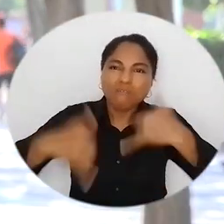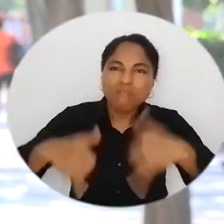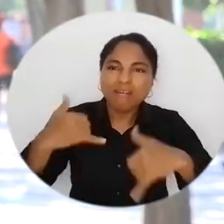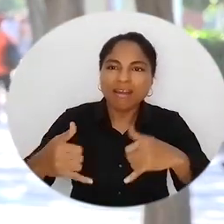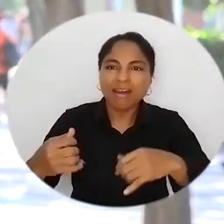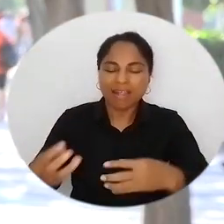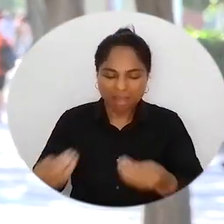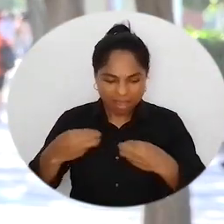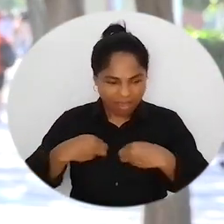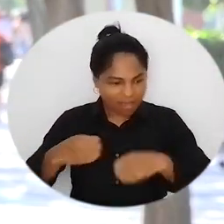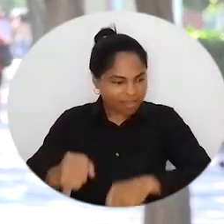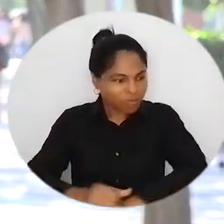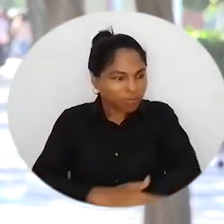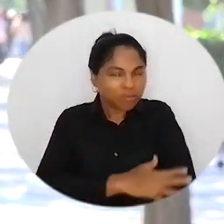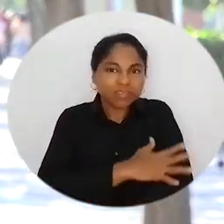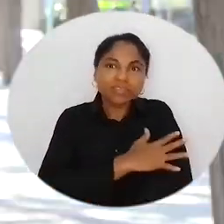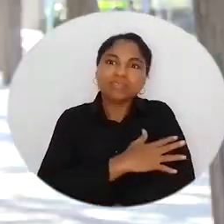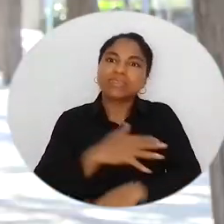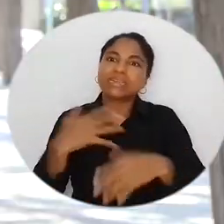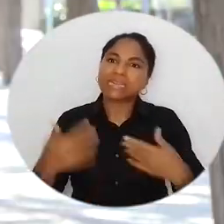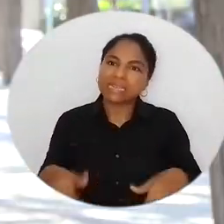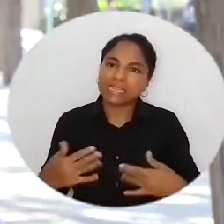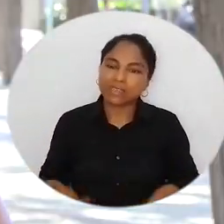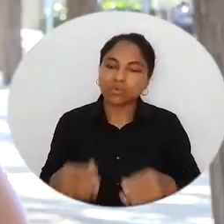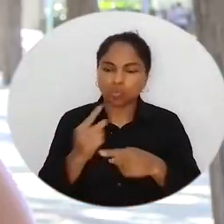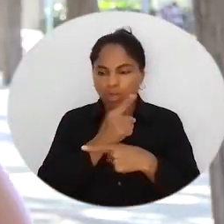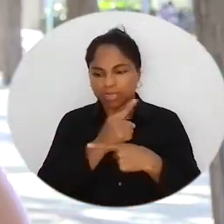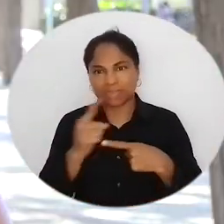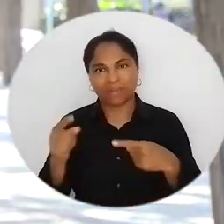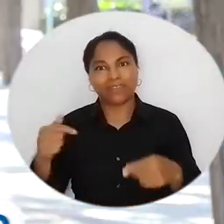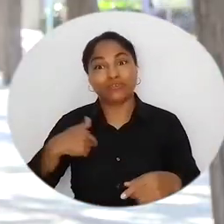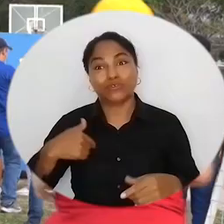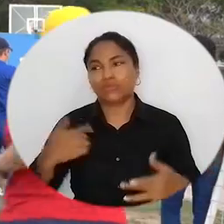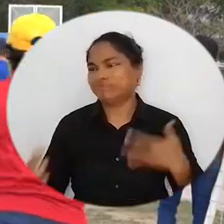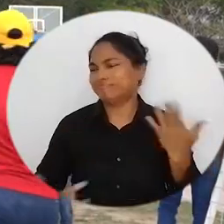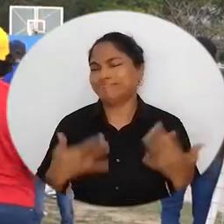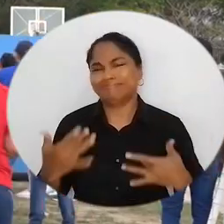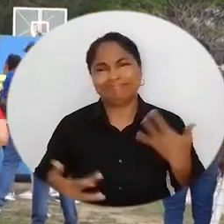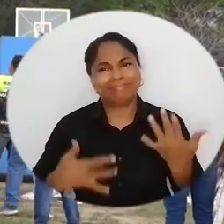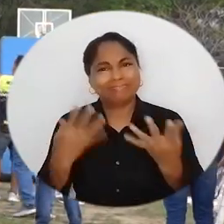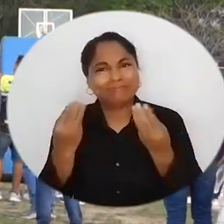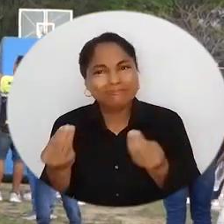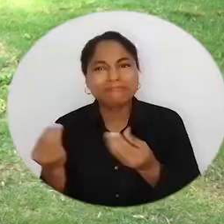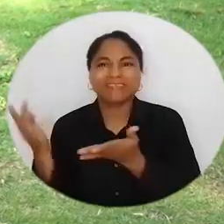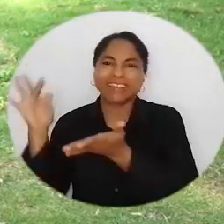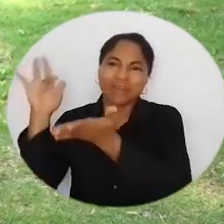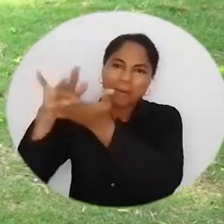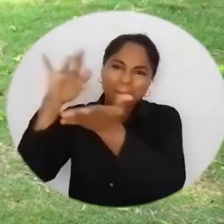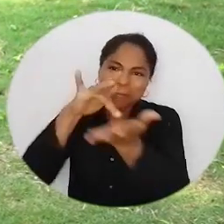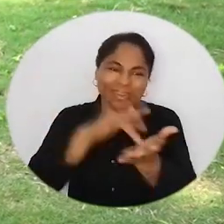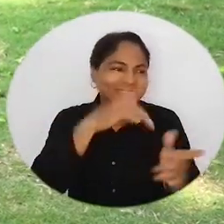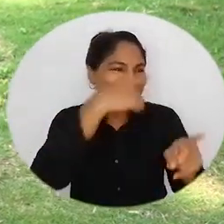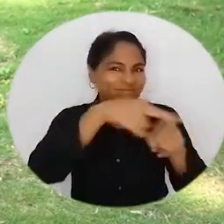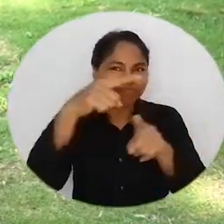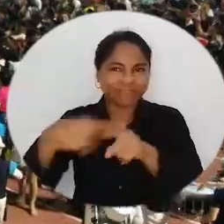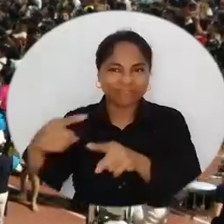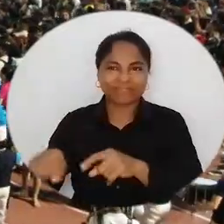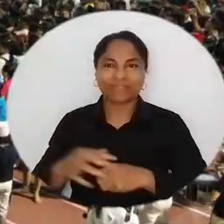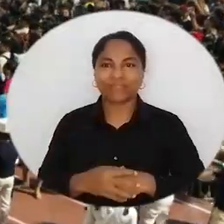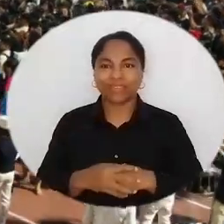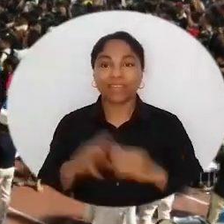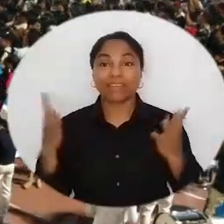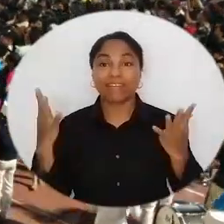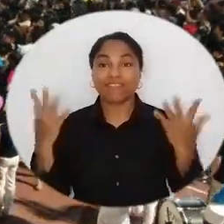diéramos sentido a nuestras emociones, que fue realmente un espacio, yo me divertí mucho, estuve participando en eventos.